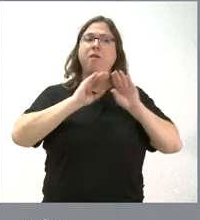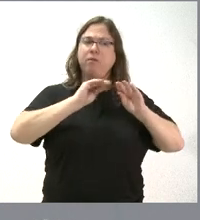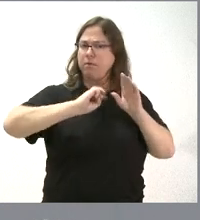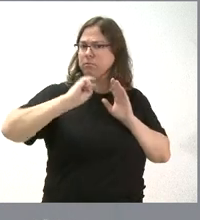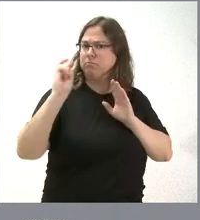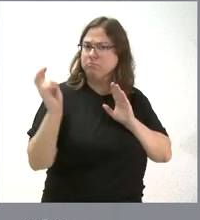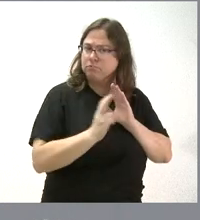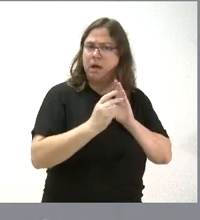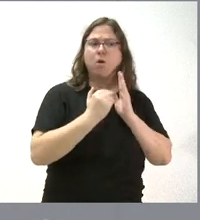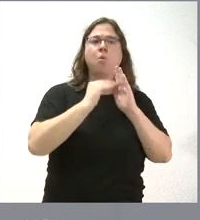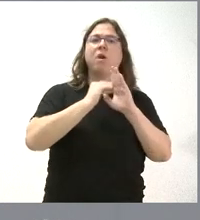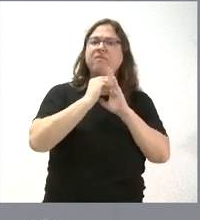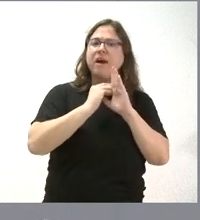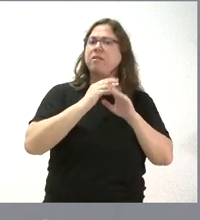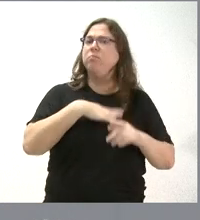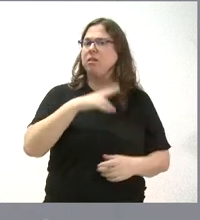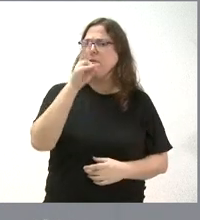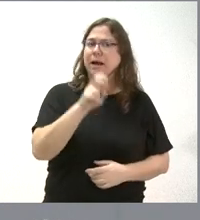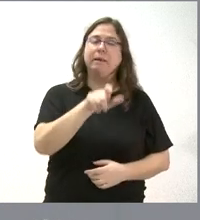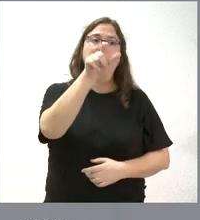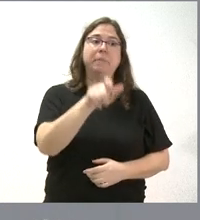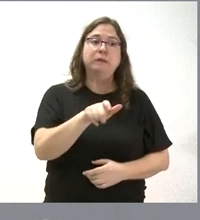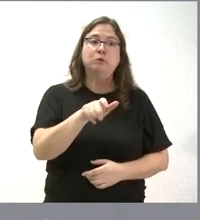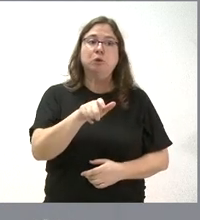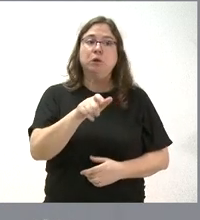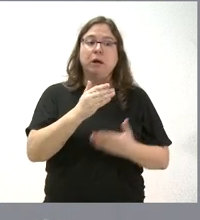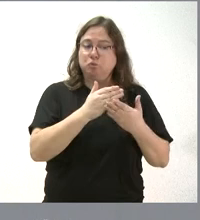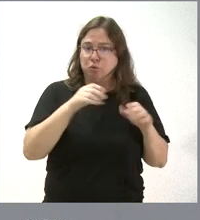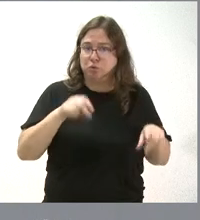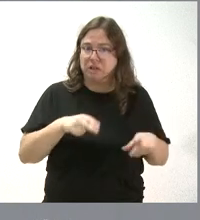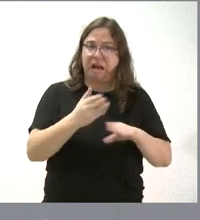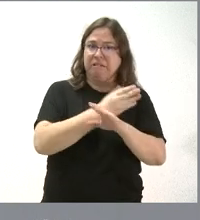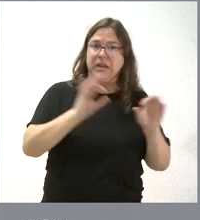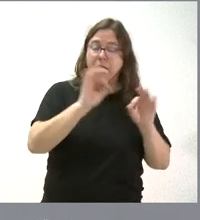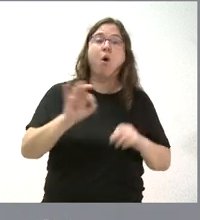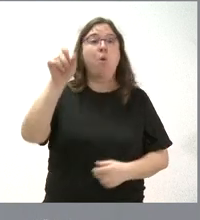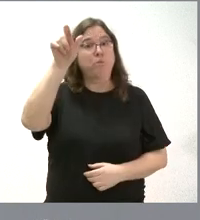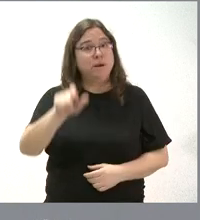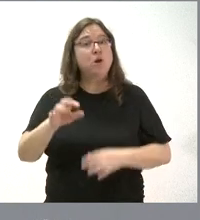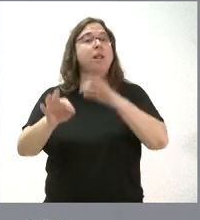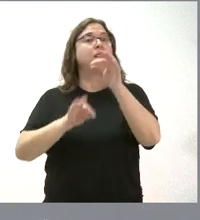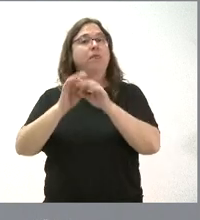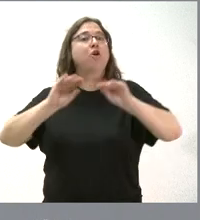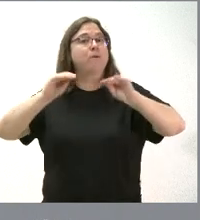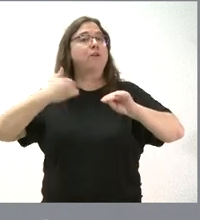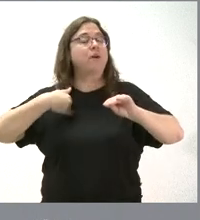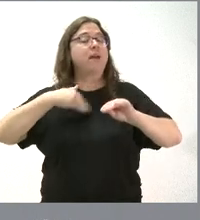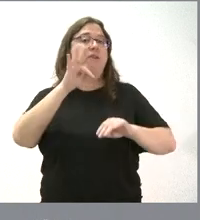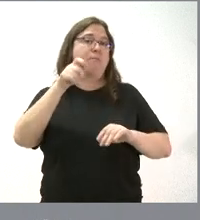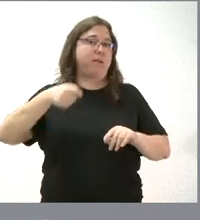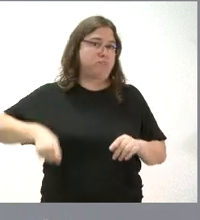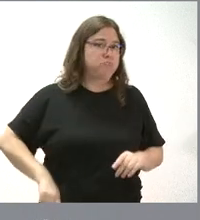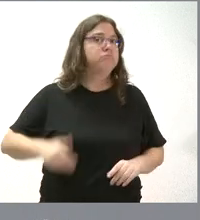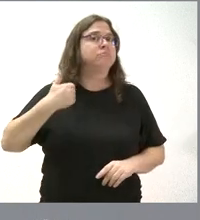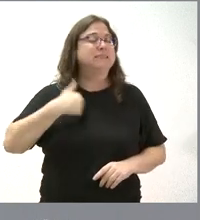ni de cualificación y puede servir para personas que no tengan formación previa, pero puede servir para personas que han hecho un ciclo formativo en la formación profesional e